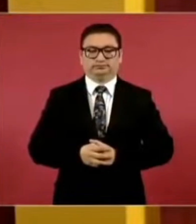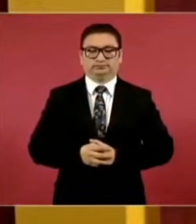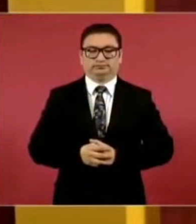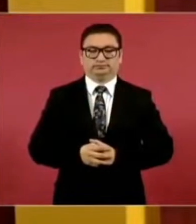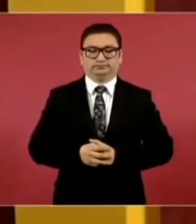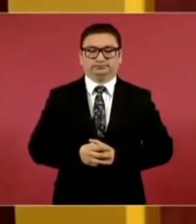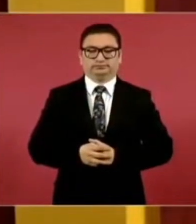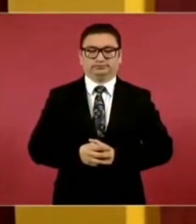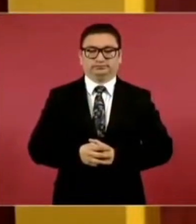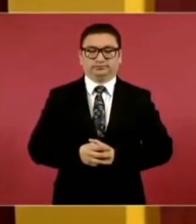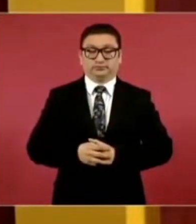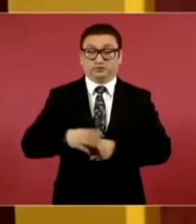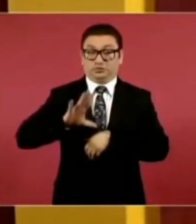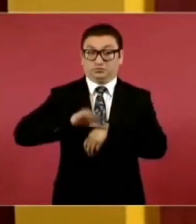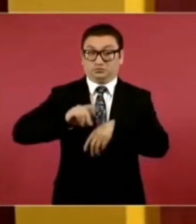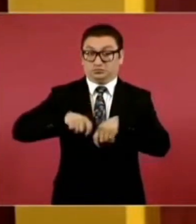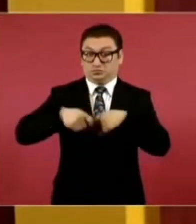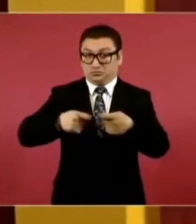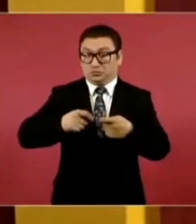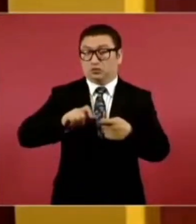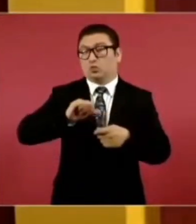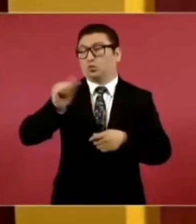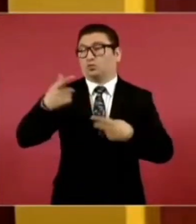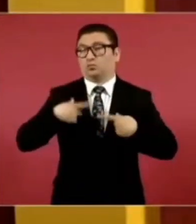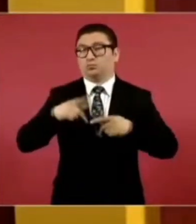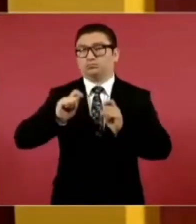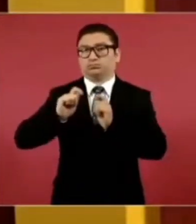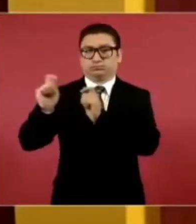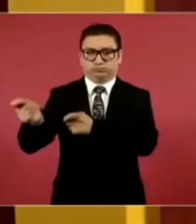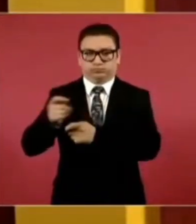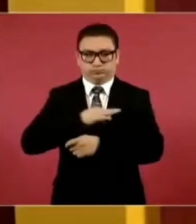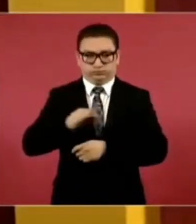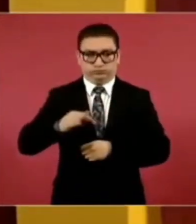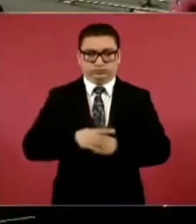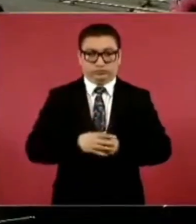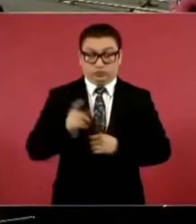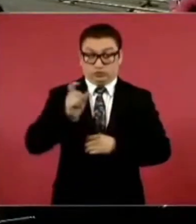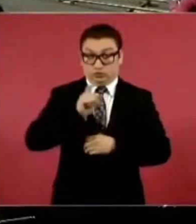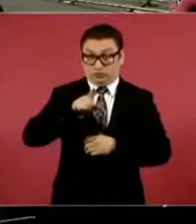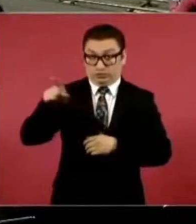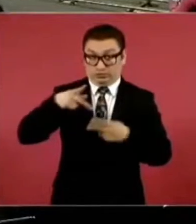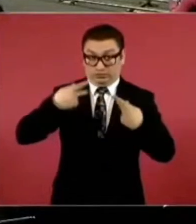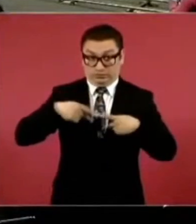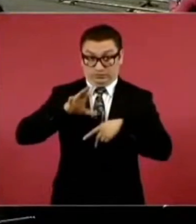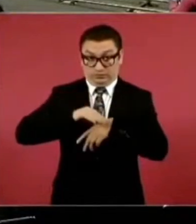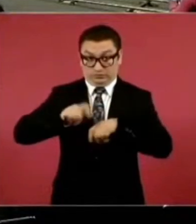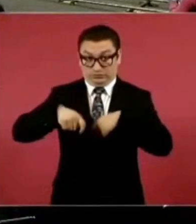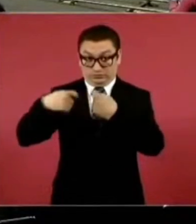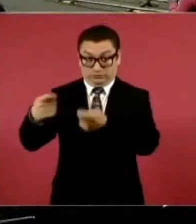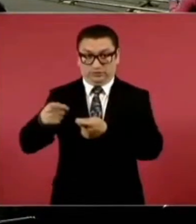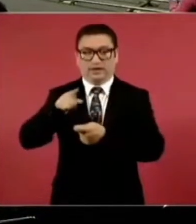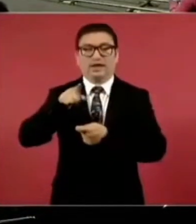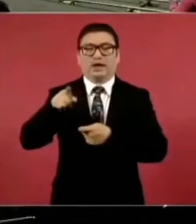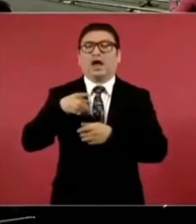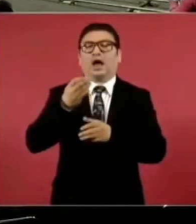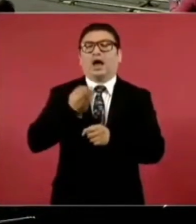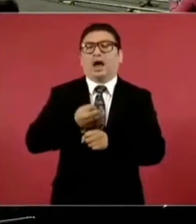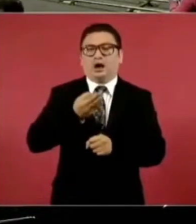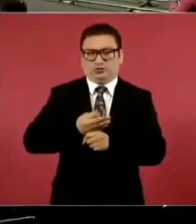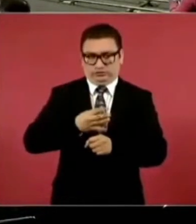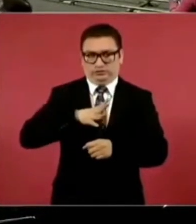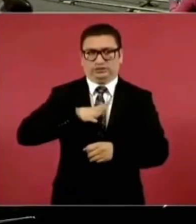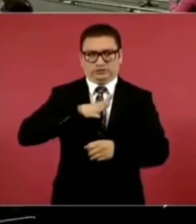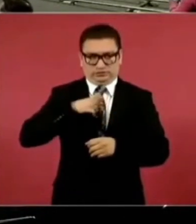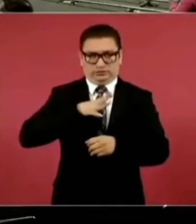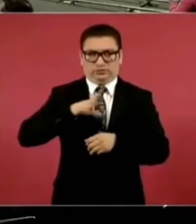y concesiones a terceros el concesionario estamos hablando de los que tienen las concesiones desde